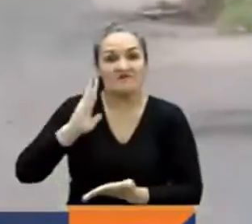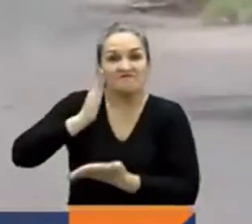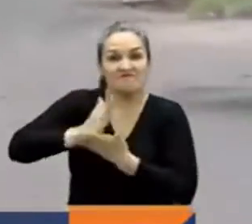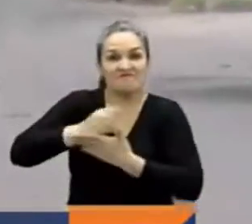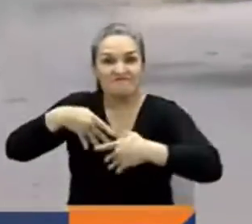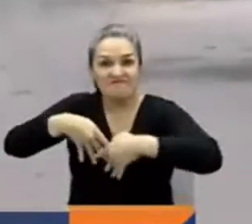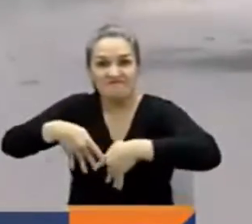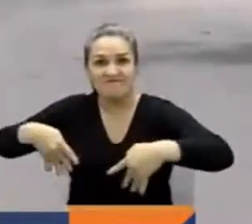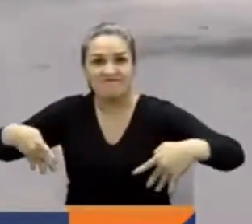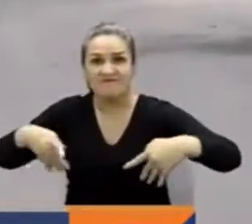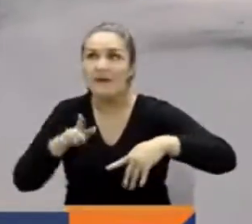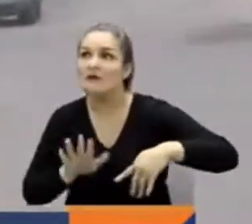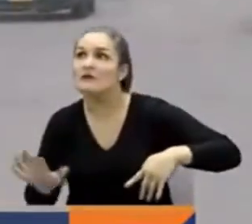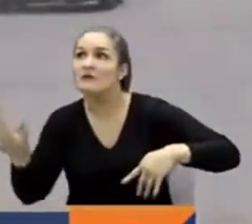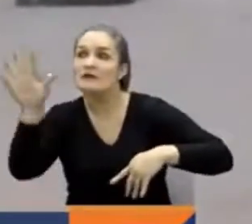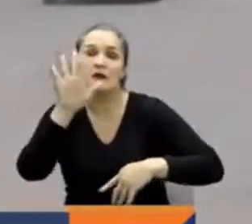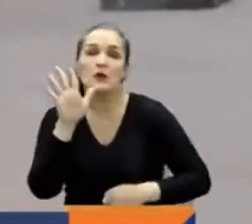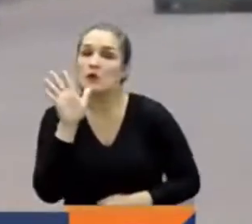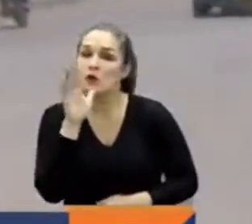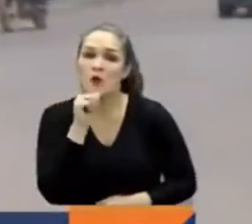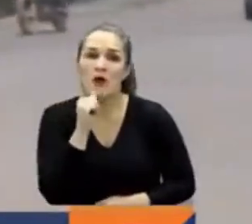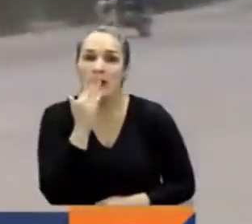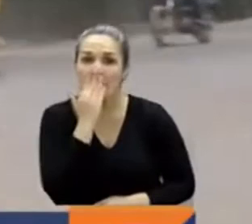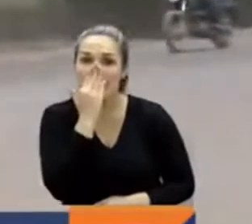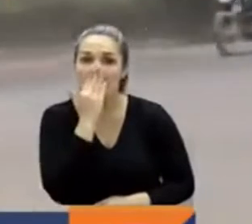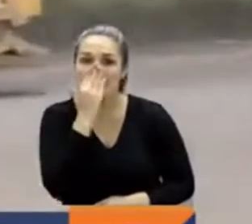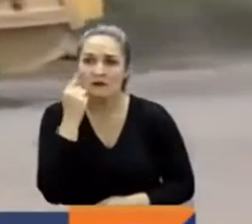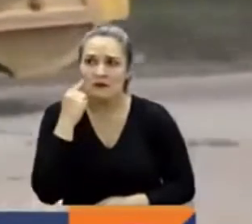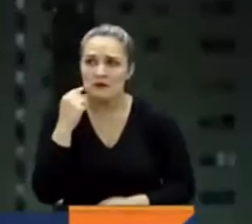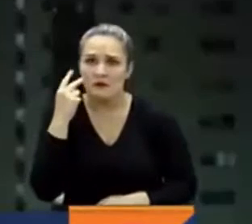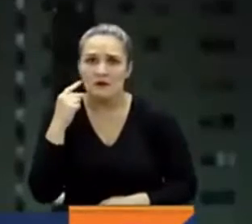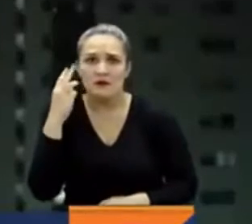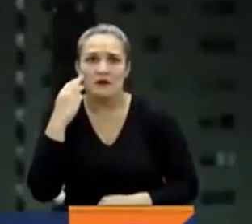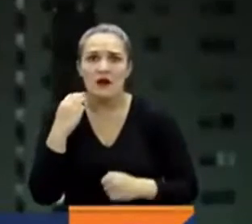sufriera desabastecimiento de gas natural por varios días.